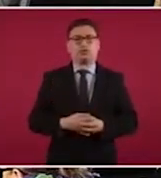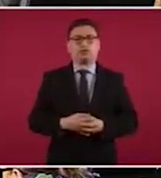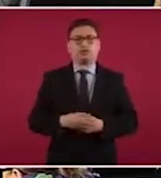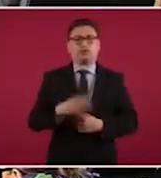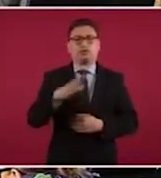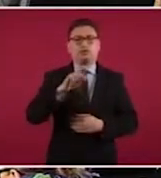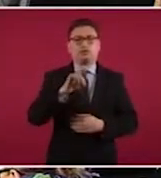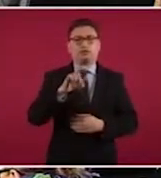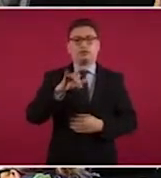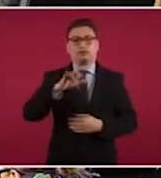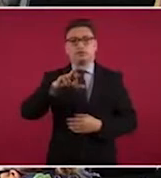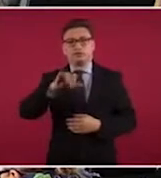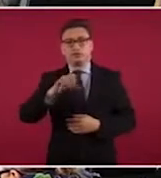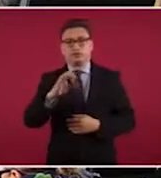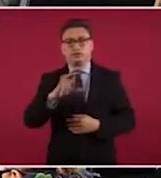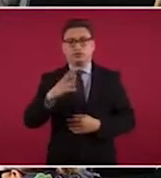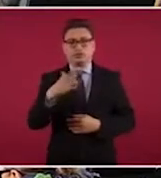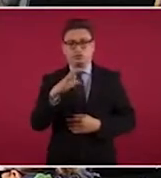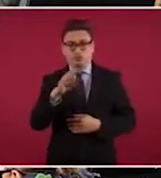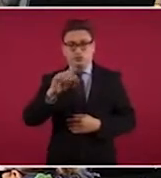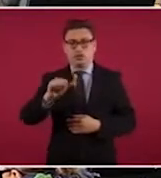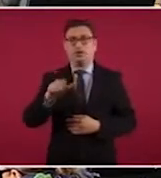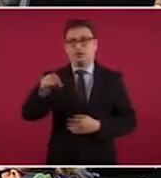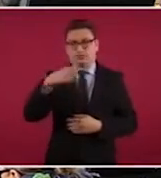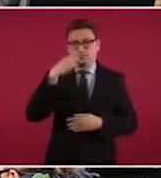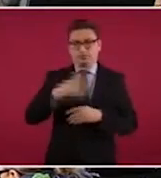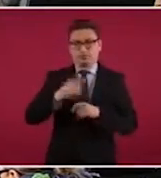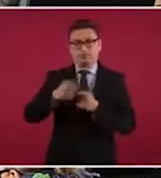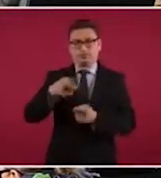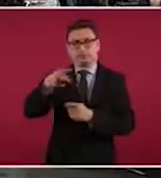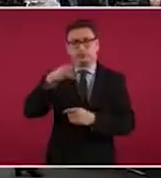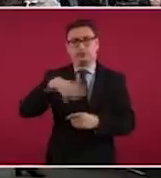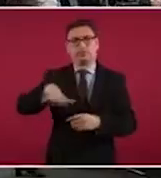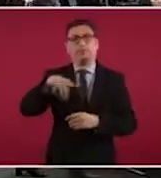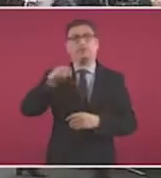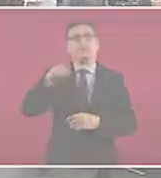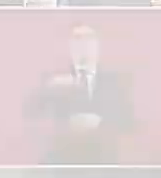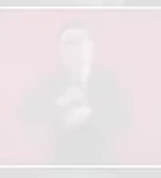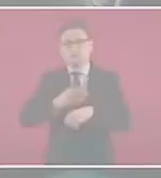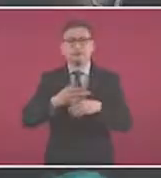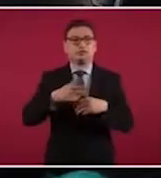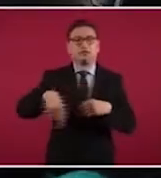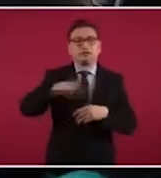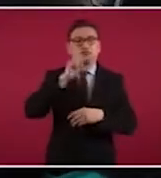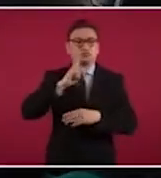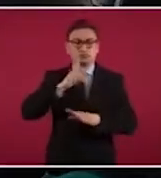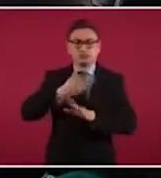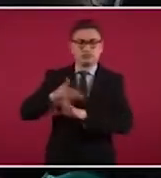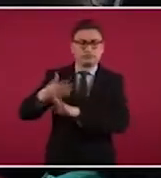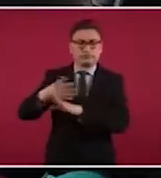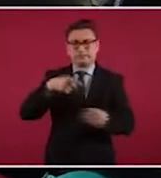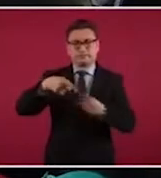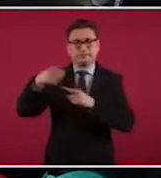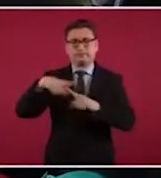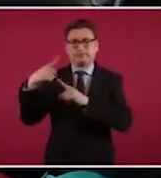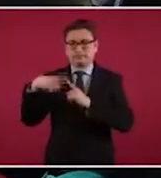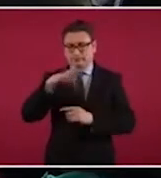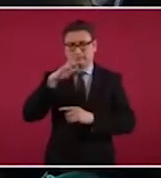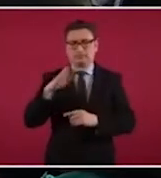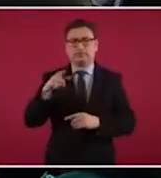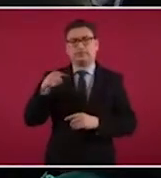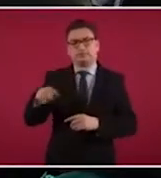Candelaria Ochoa, precisamente titular del sector de Conavín. Tenemos cuatro ejes de trabajo,